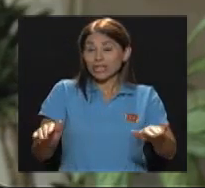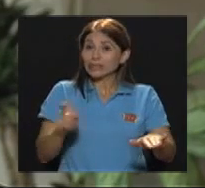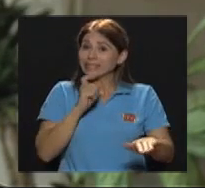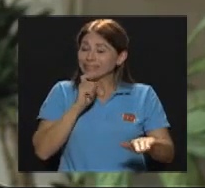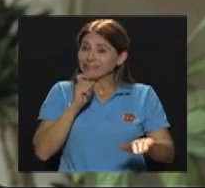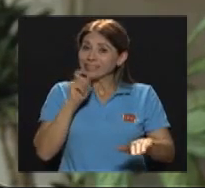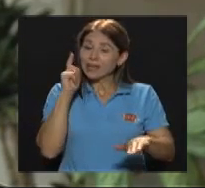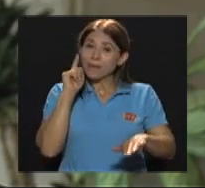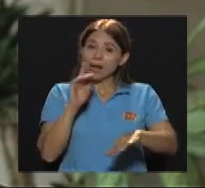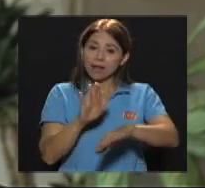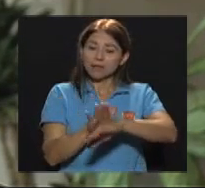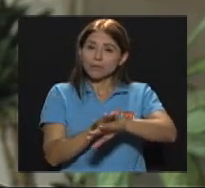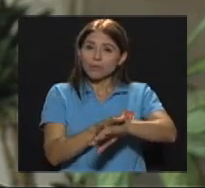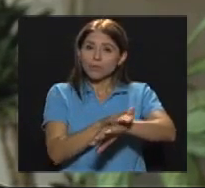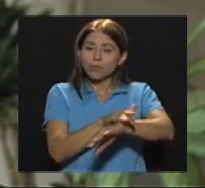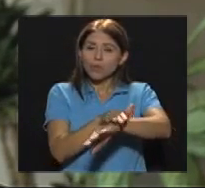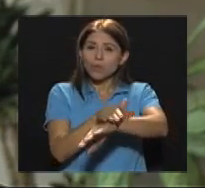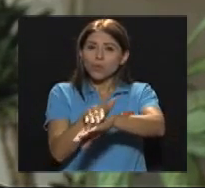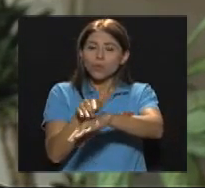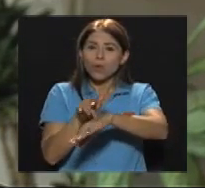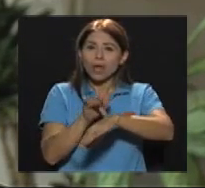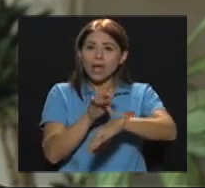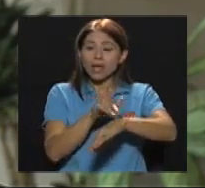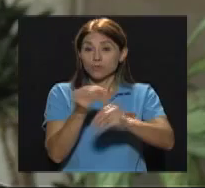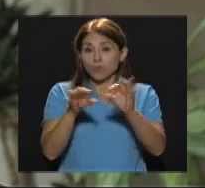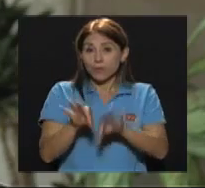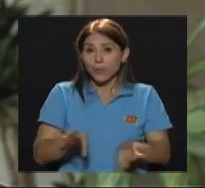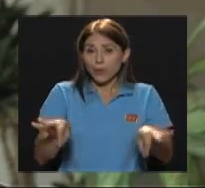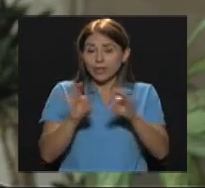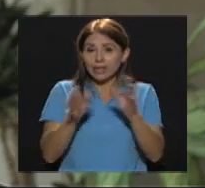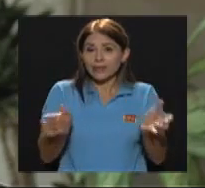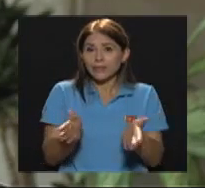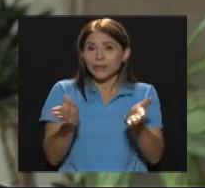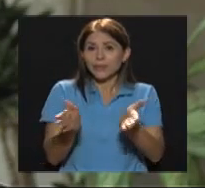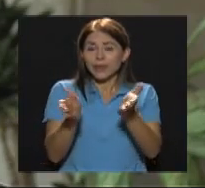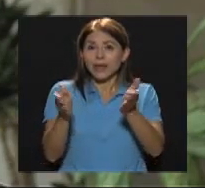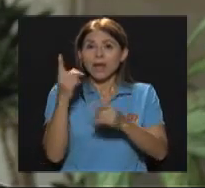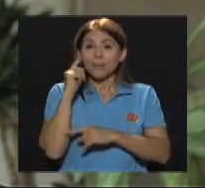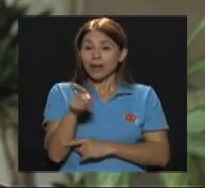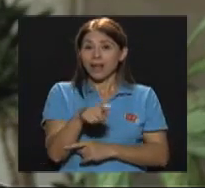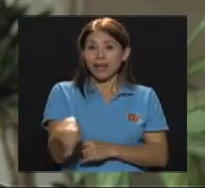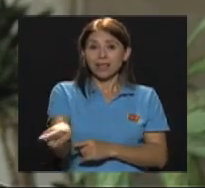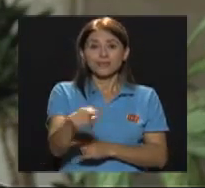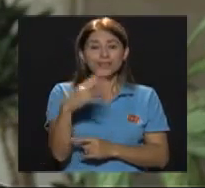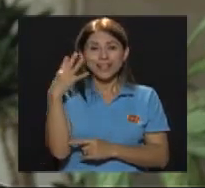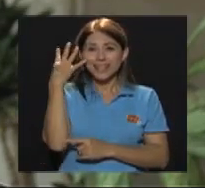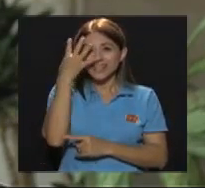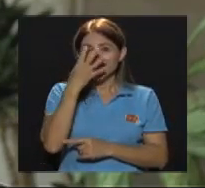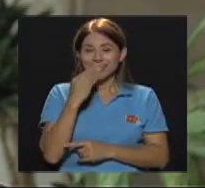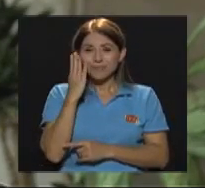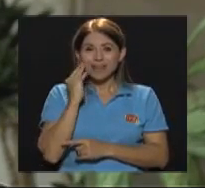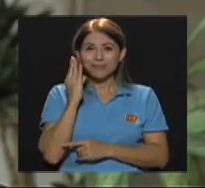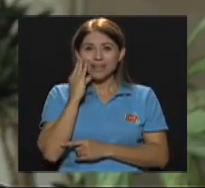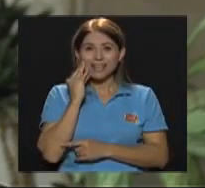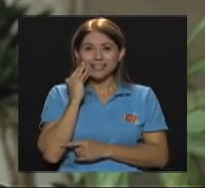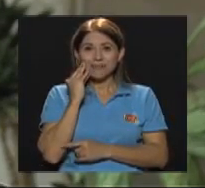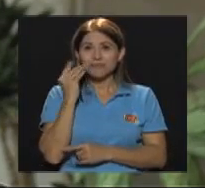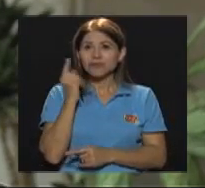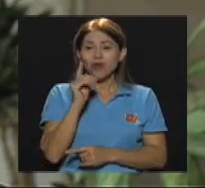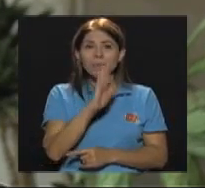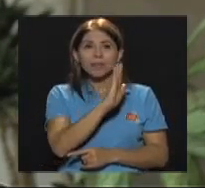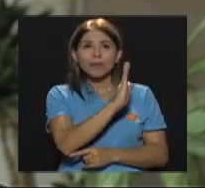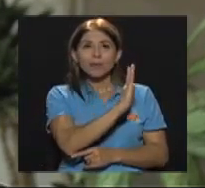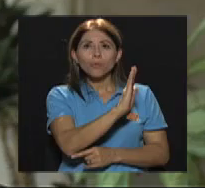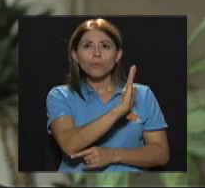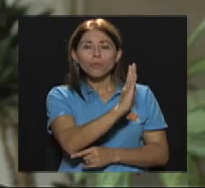Que es muy significativo Para ellos Estimular ese sentido Es realmente Lindísima La experiencia De solo pasar su mano